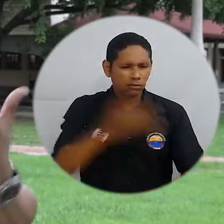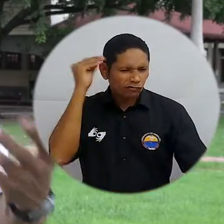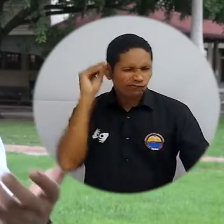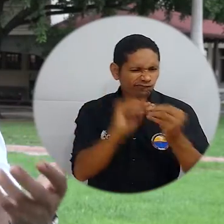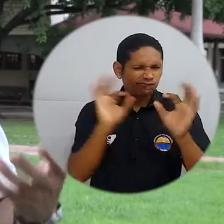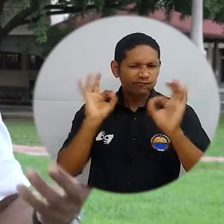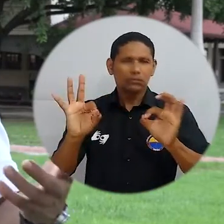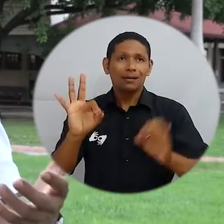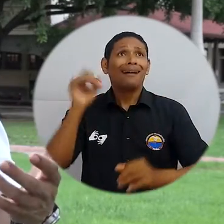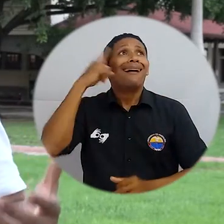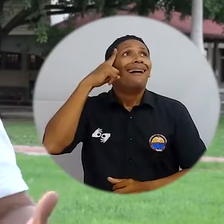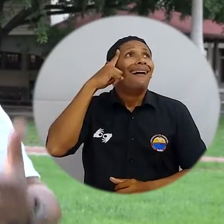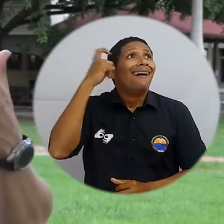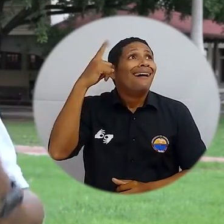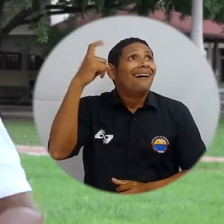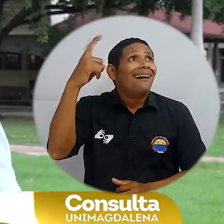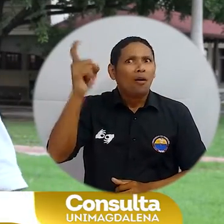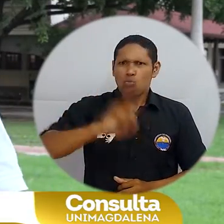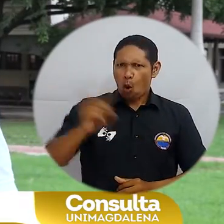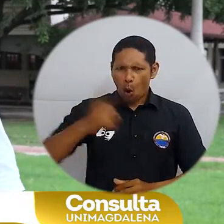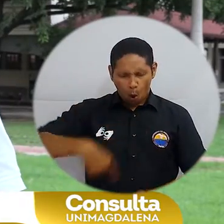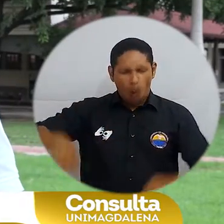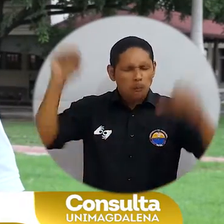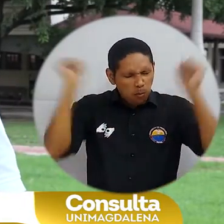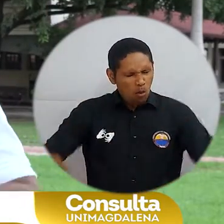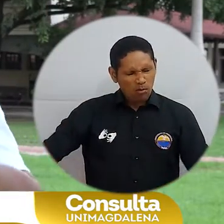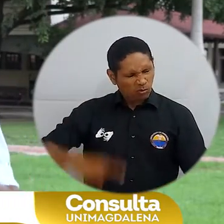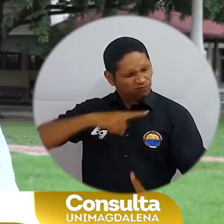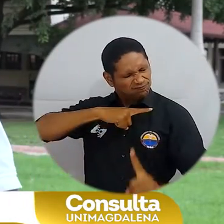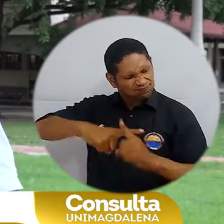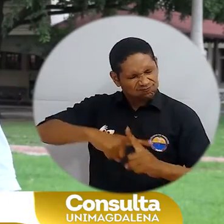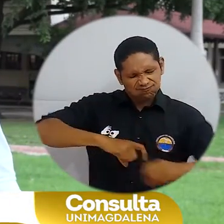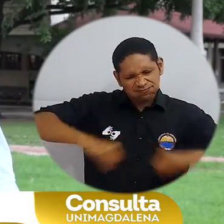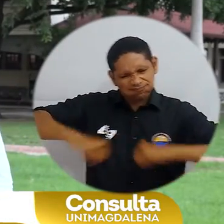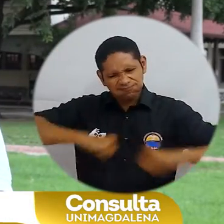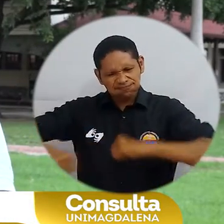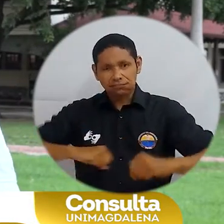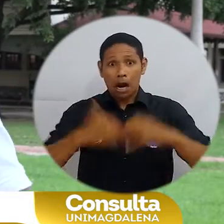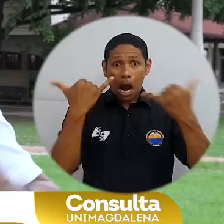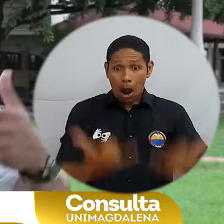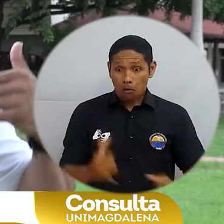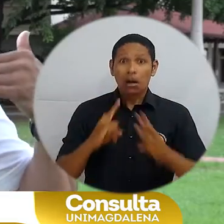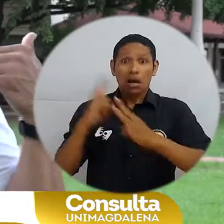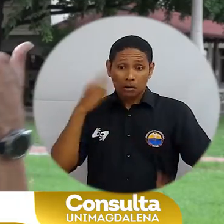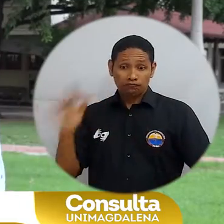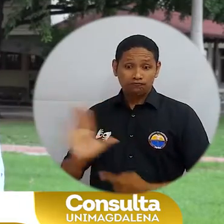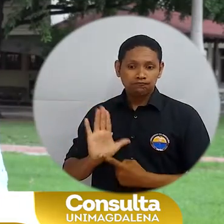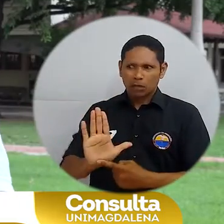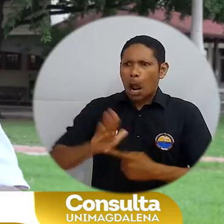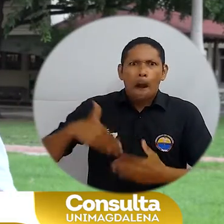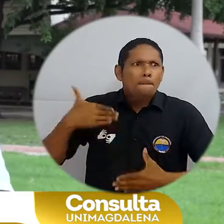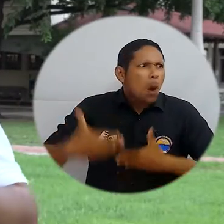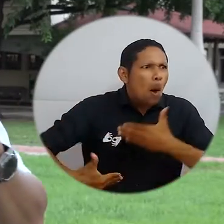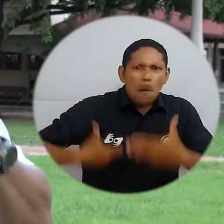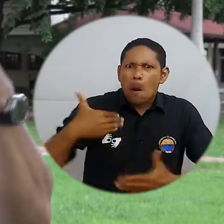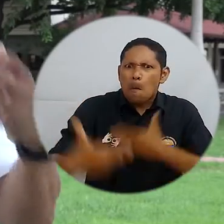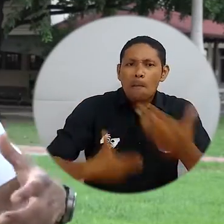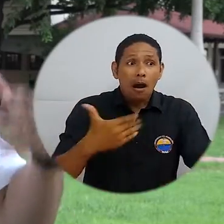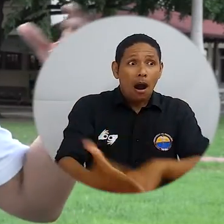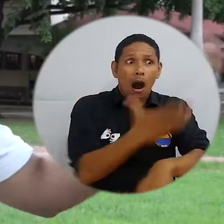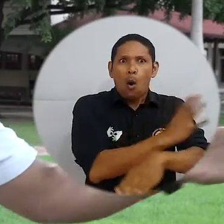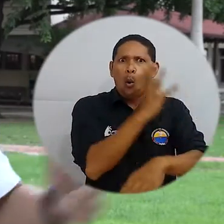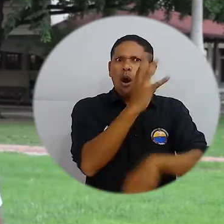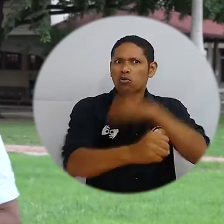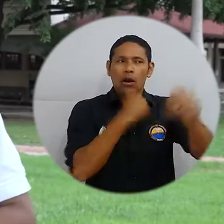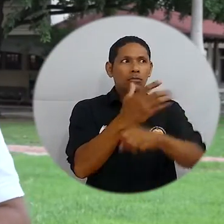no a soñar con esa universidad, sino a saber que es posible construirla. La universidad que hoy tenemos ha avanzado muchísimo más de lo que nos